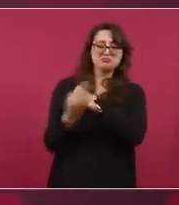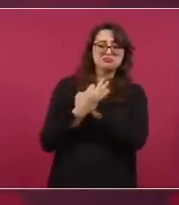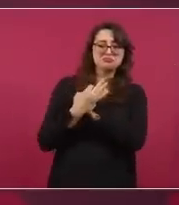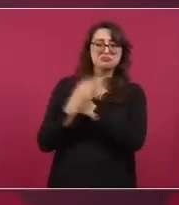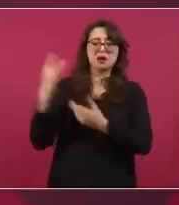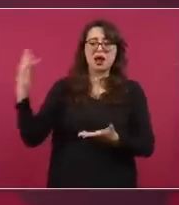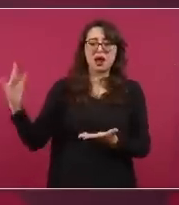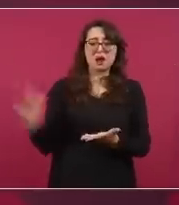transformación.